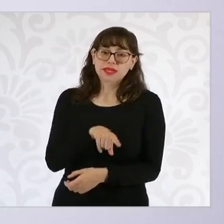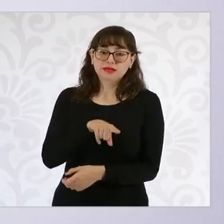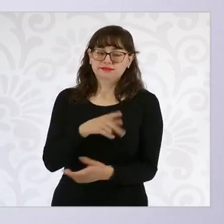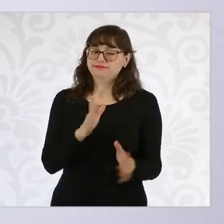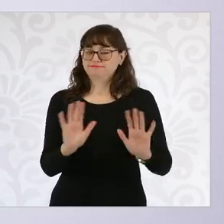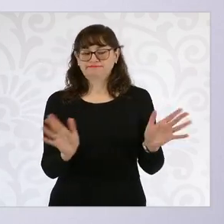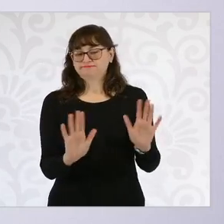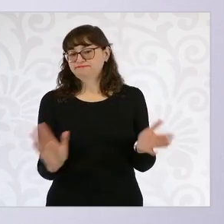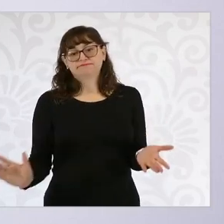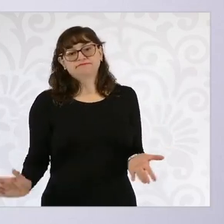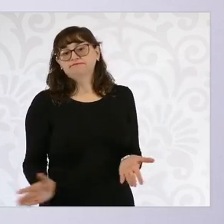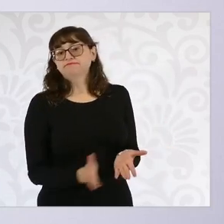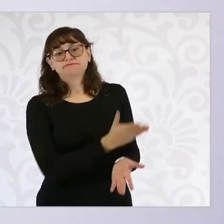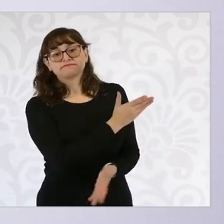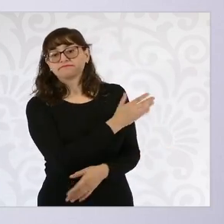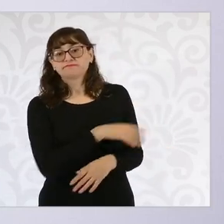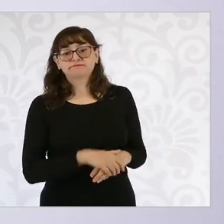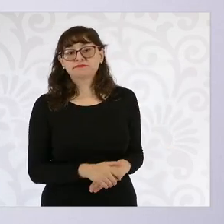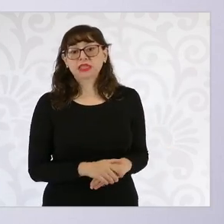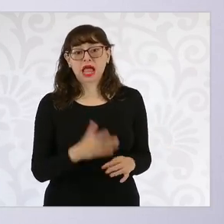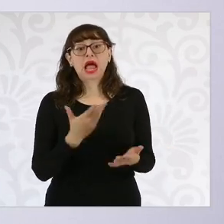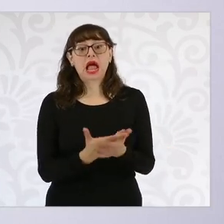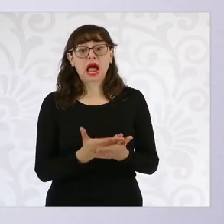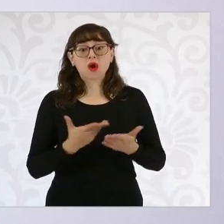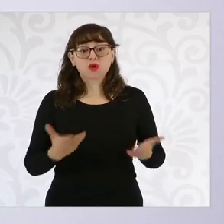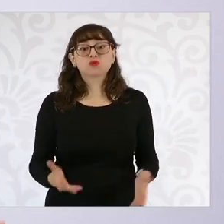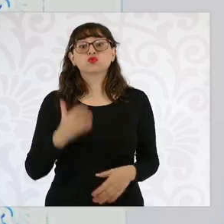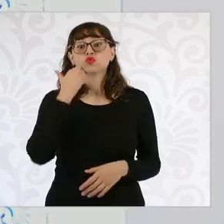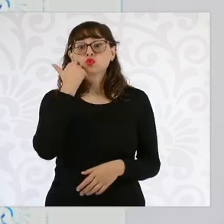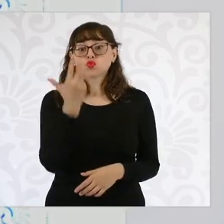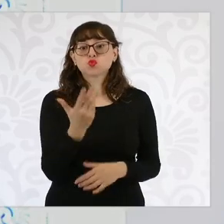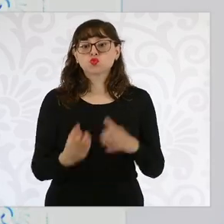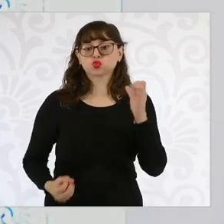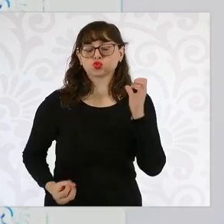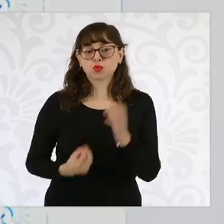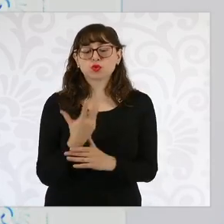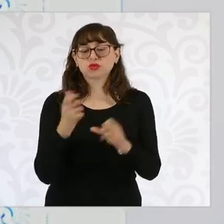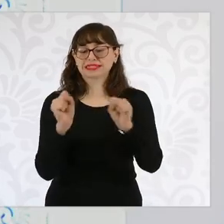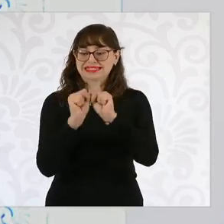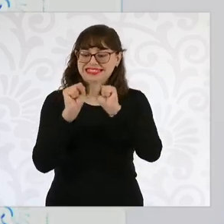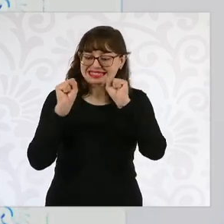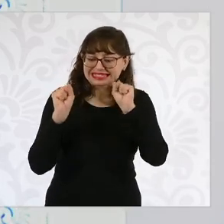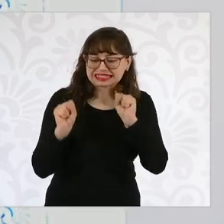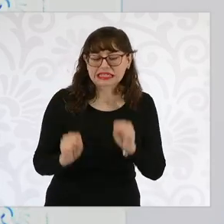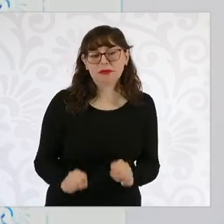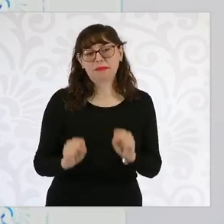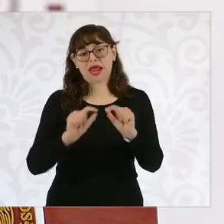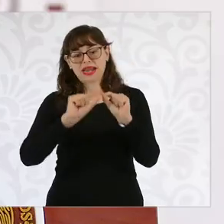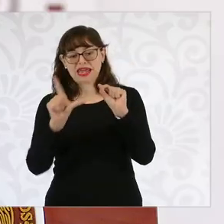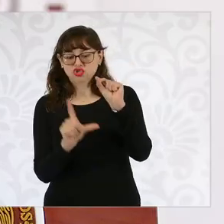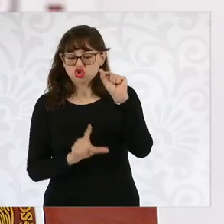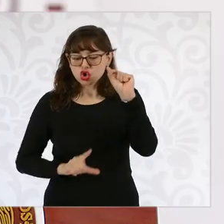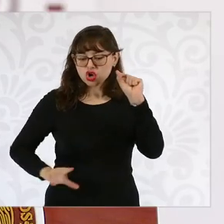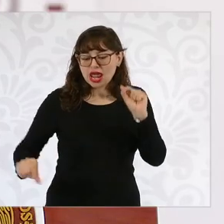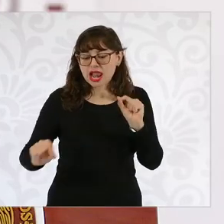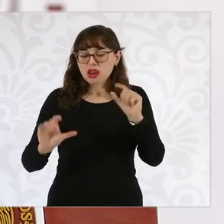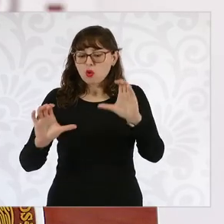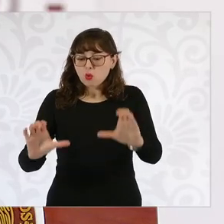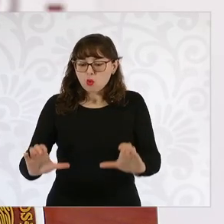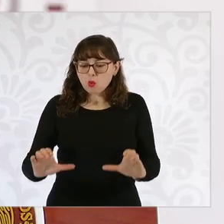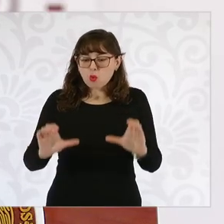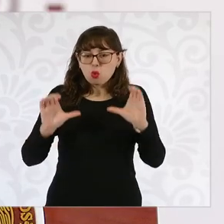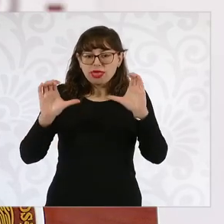queremos entrar a un esquema como parte de esto que se llama el Sistema Nacional de Cuidados. ¿Qué quiere decir el Sistema